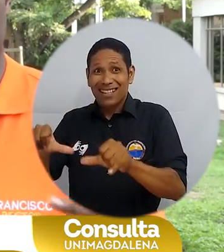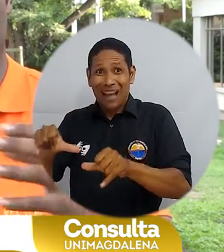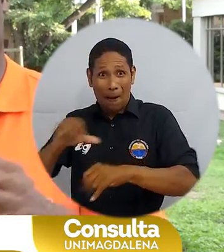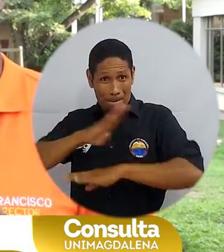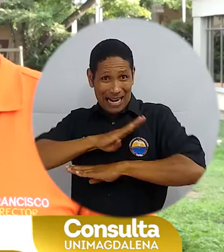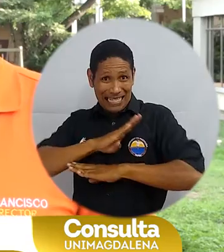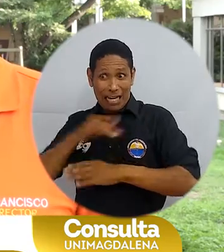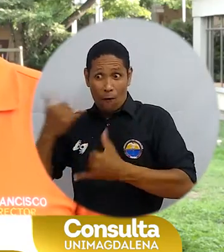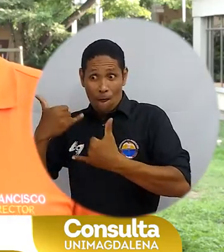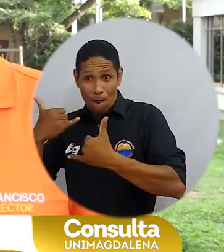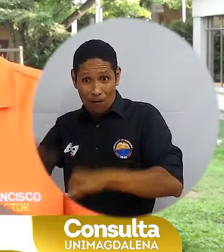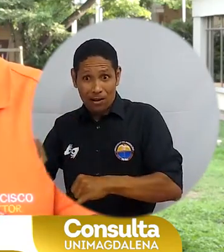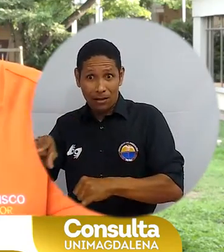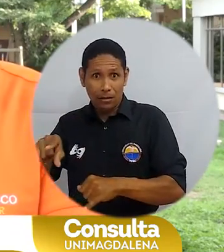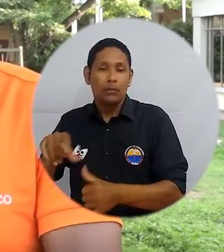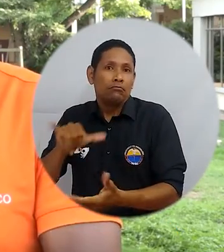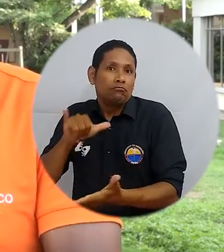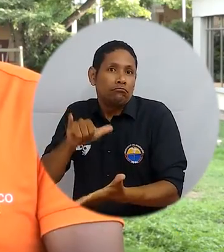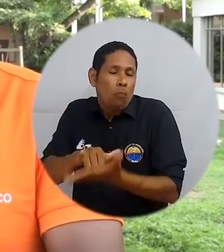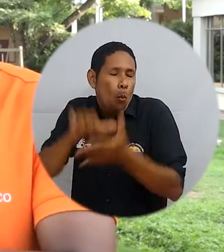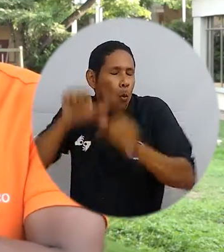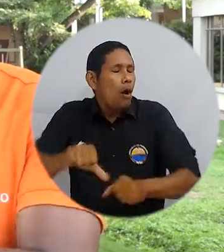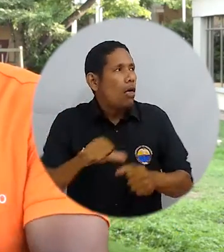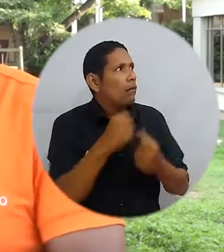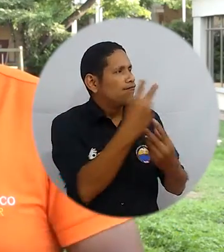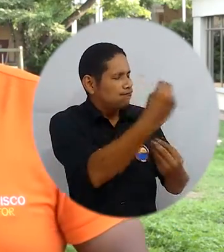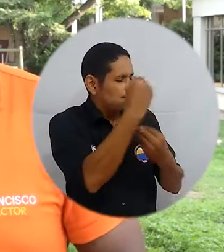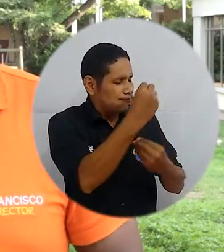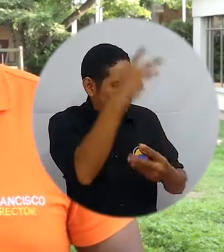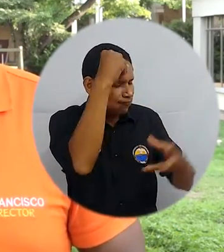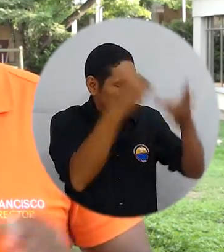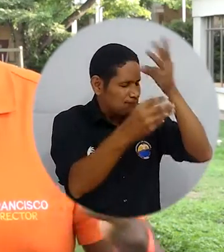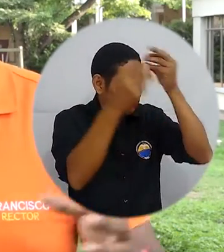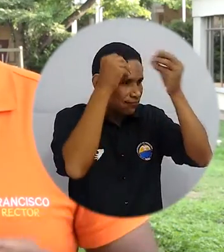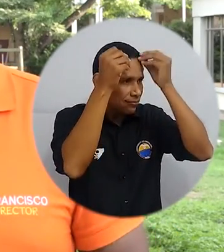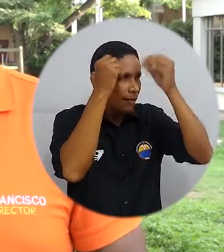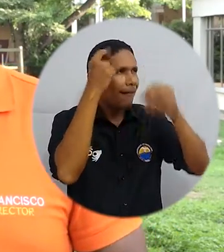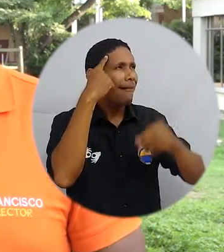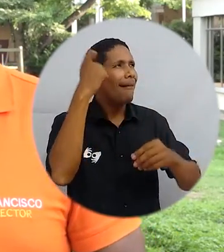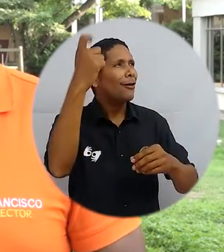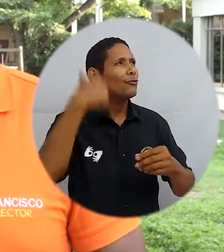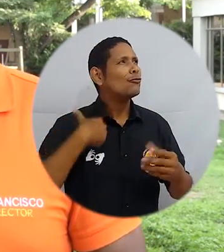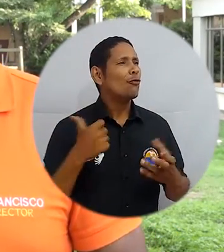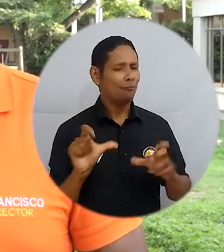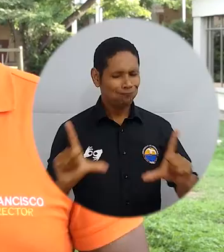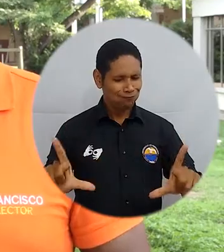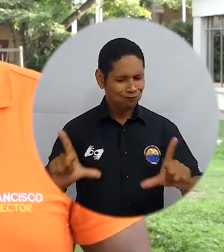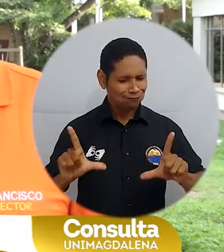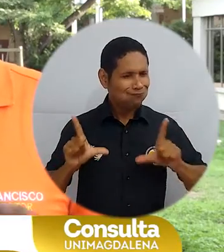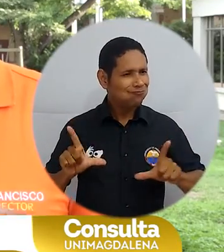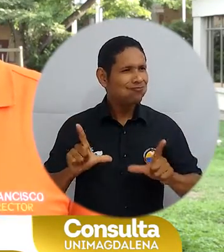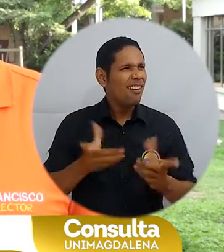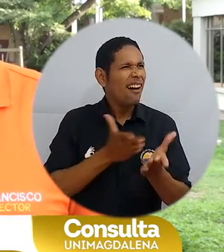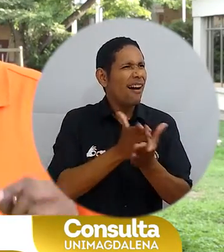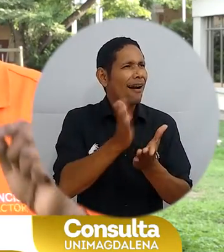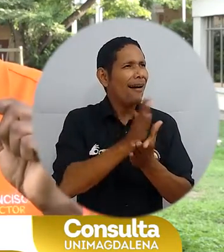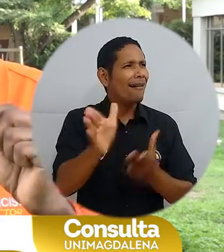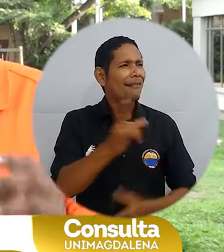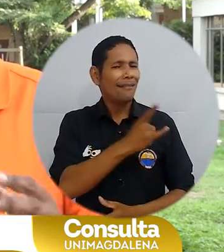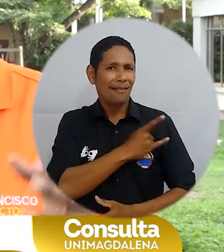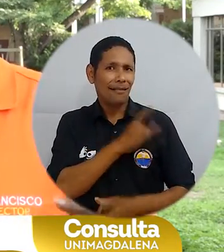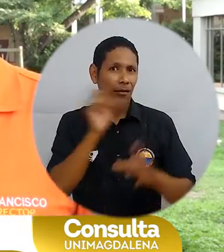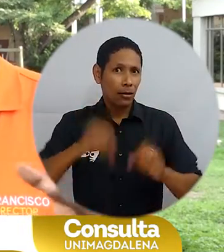tengan la opción de formarse y cumplir el sueño de una carrera universitaria. Queremos